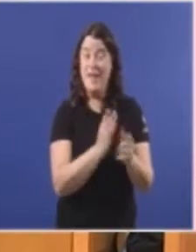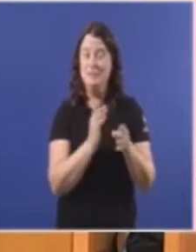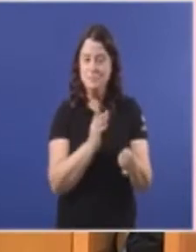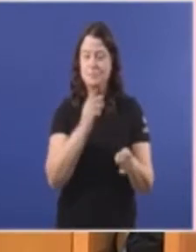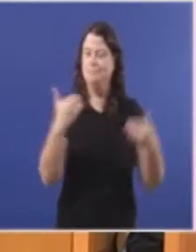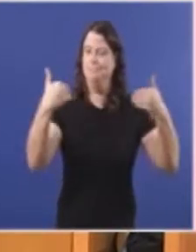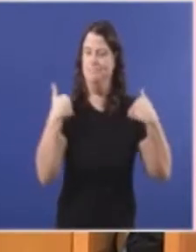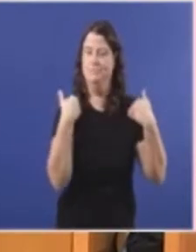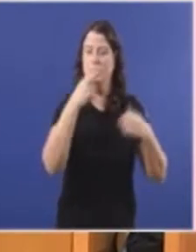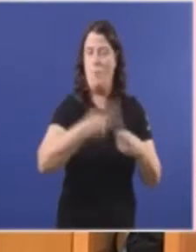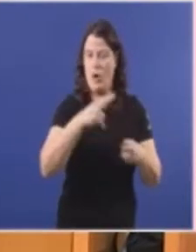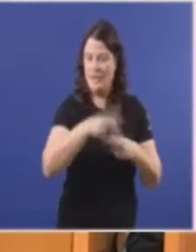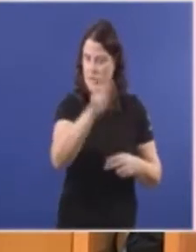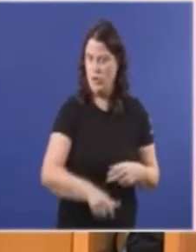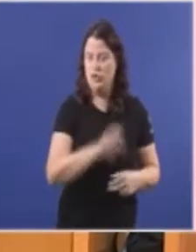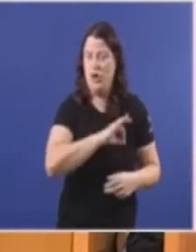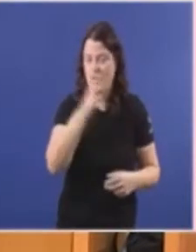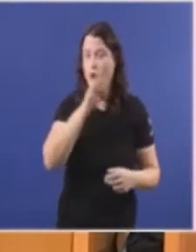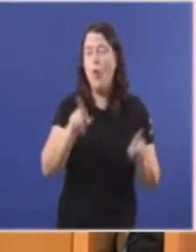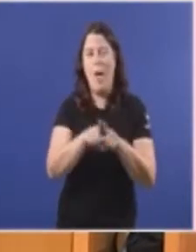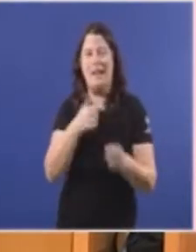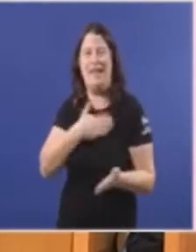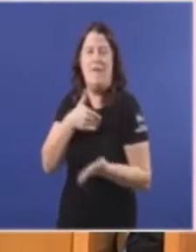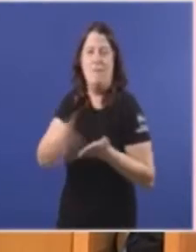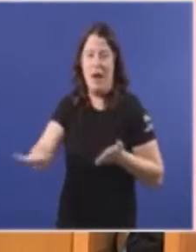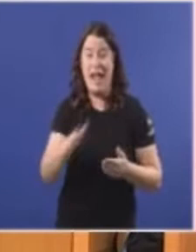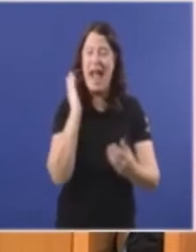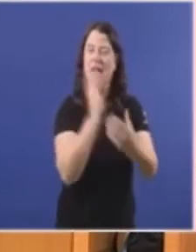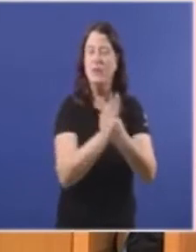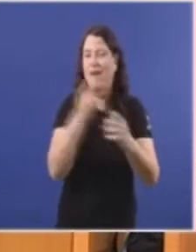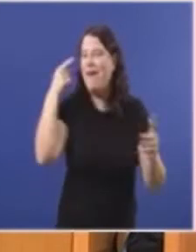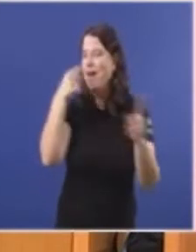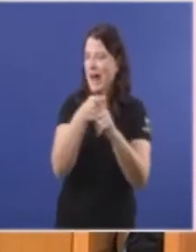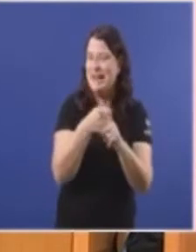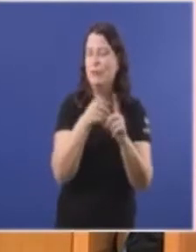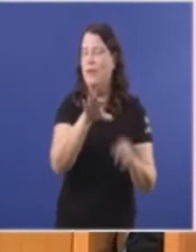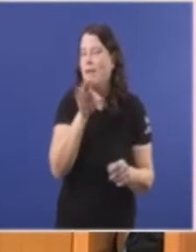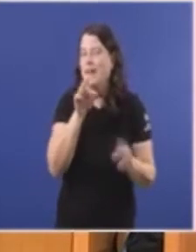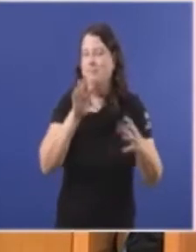responsable político De esta purga É un expediente Que ten intencionalidade política